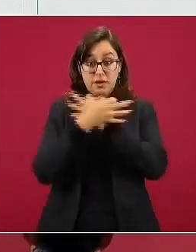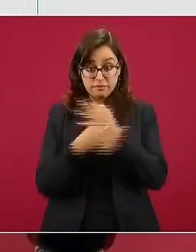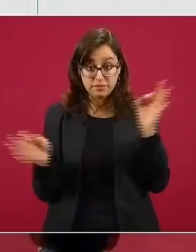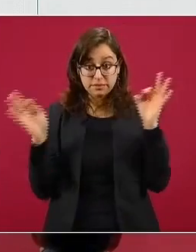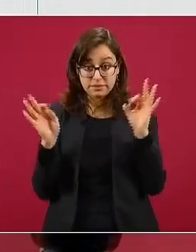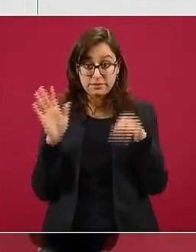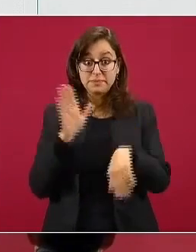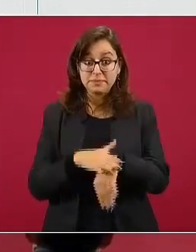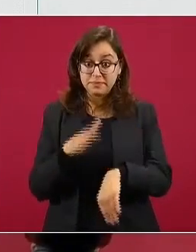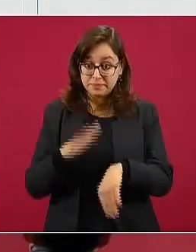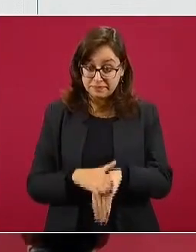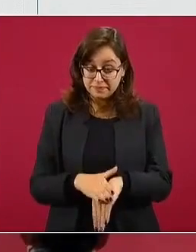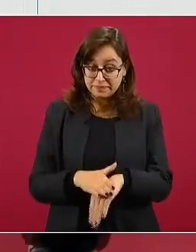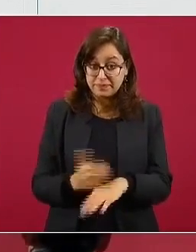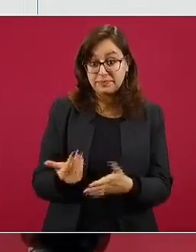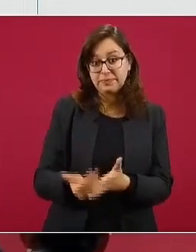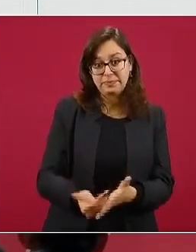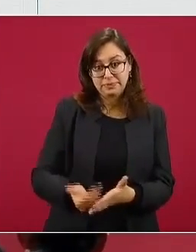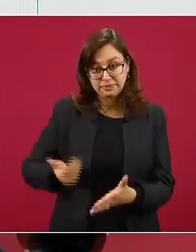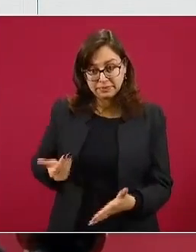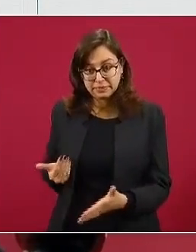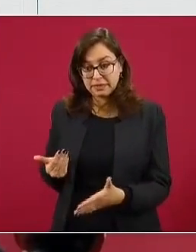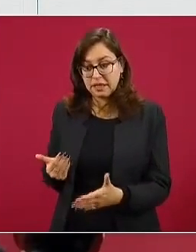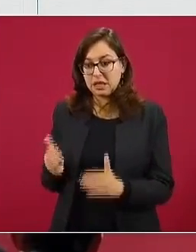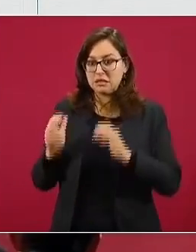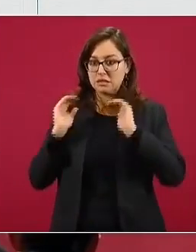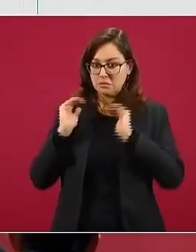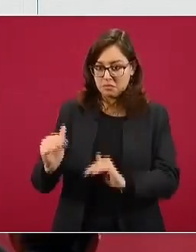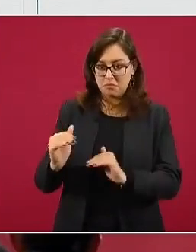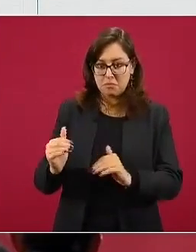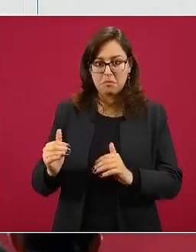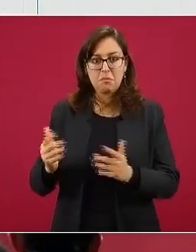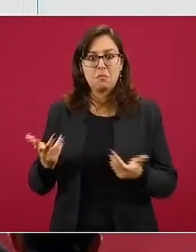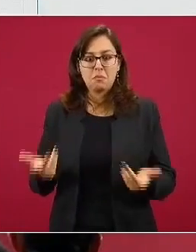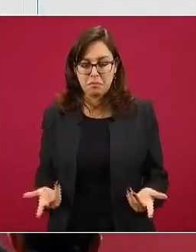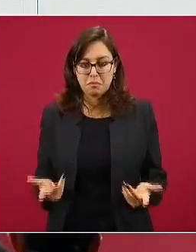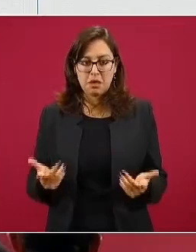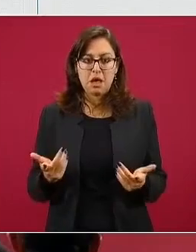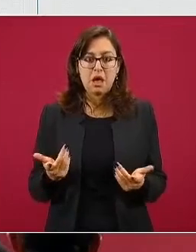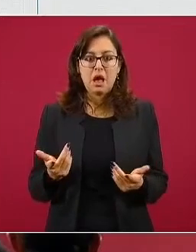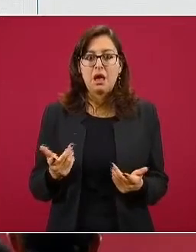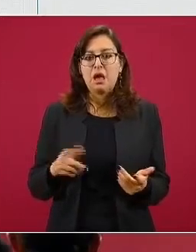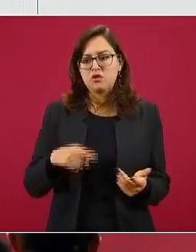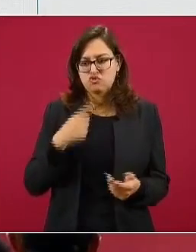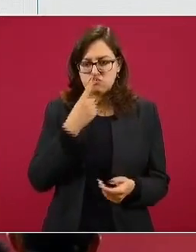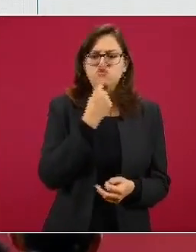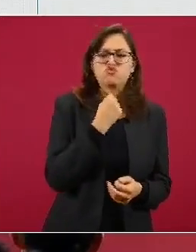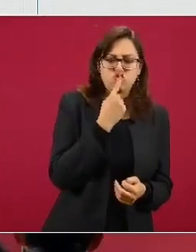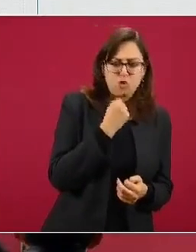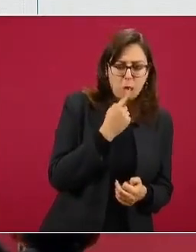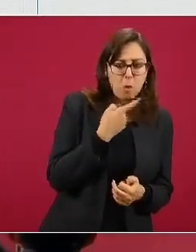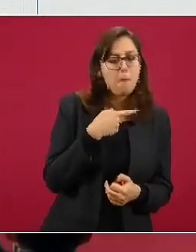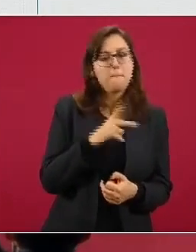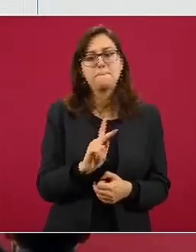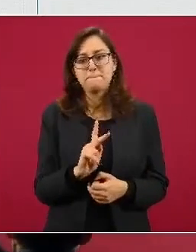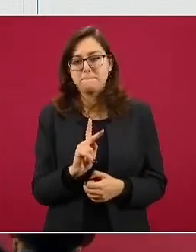se anticipó a tomar acciones de restricción de la movilidad, algunas correspondientes al semáforo rojo, antes de pensar